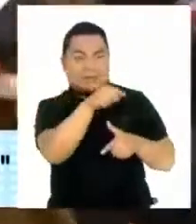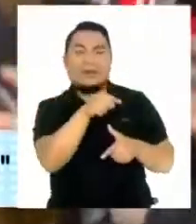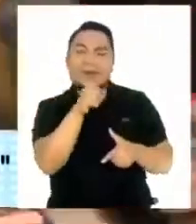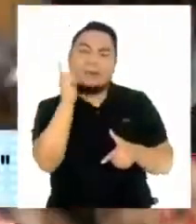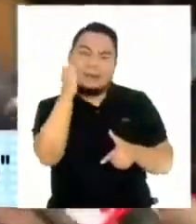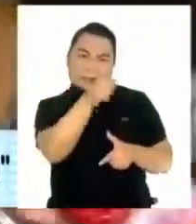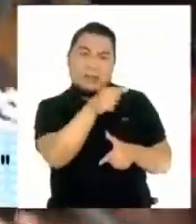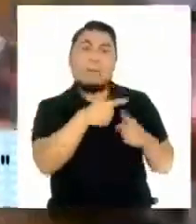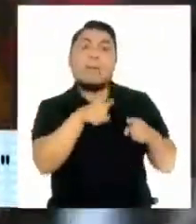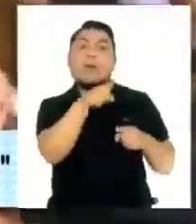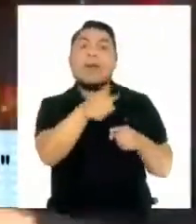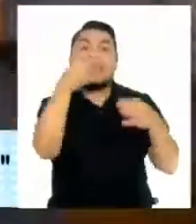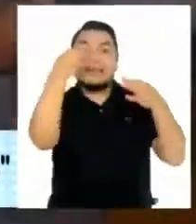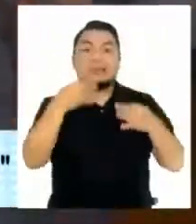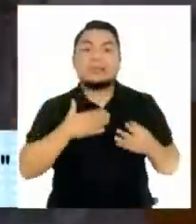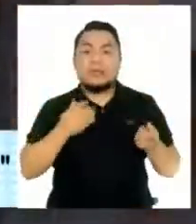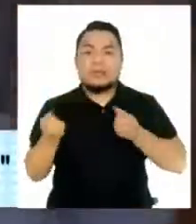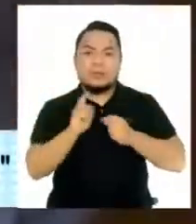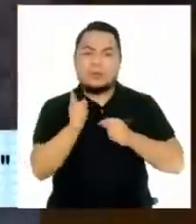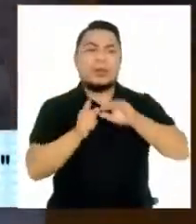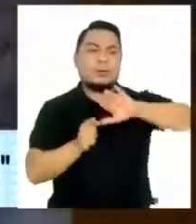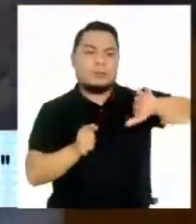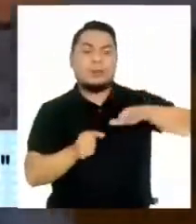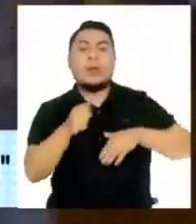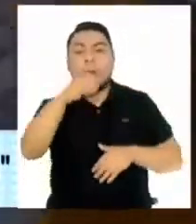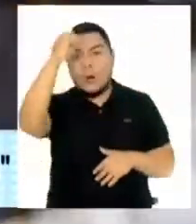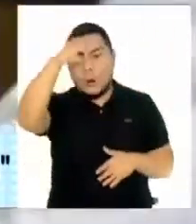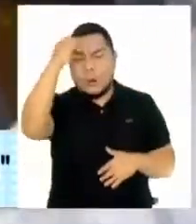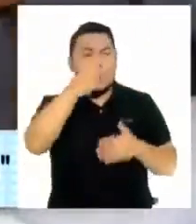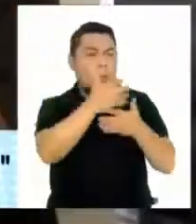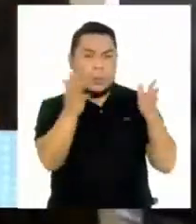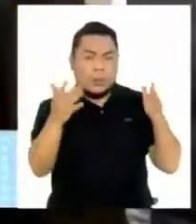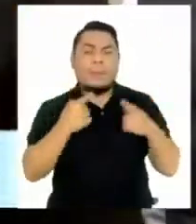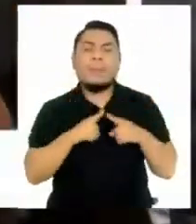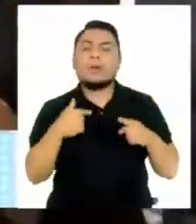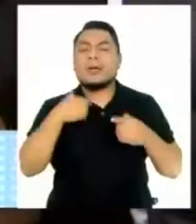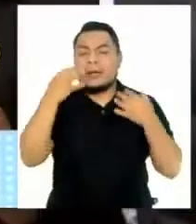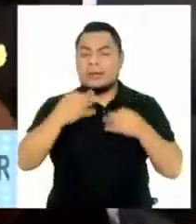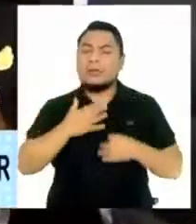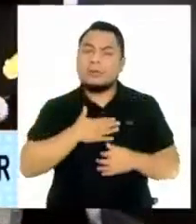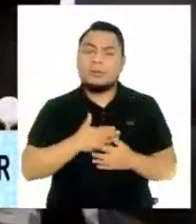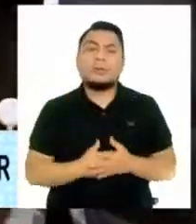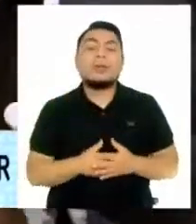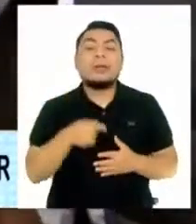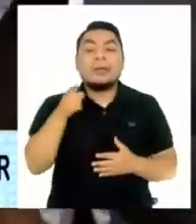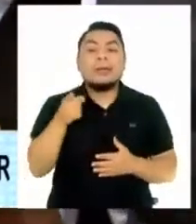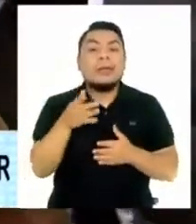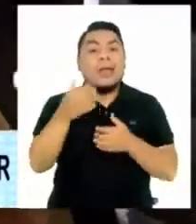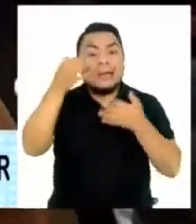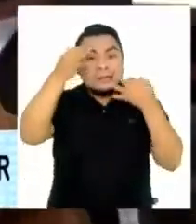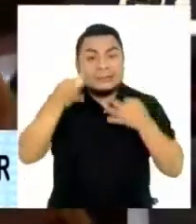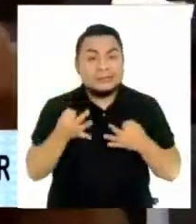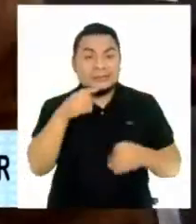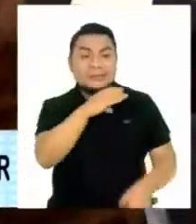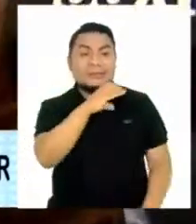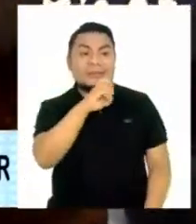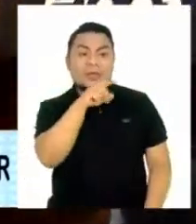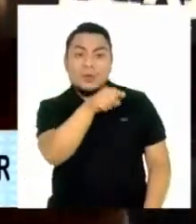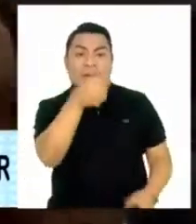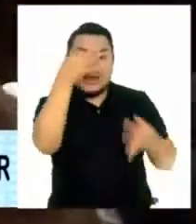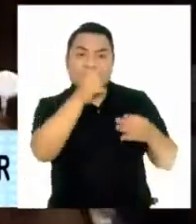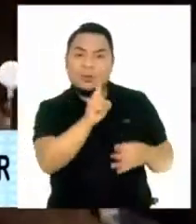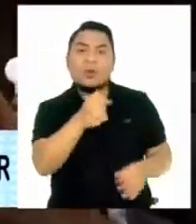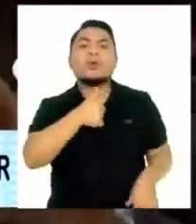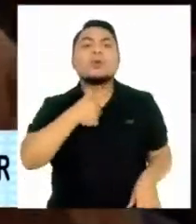decisiones de gobierno. Sin embargo, afirmó que puede opinar como cualquiera. Quien toma las decisiones no es Vladimir Cerrón. Quien toma las